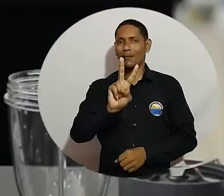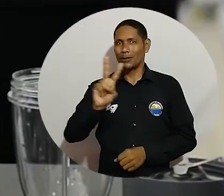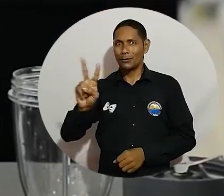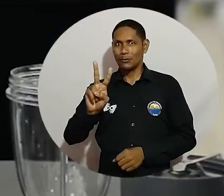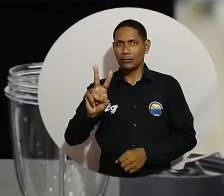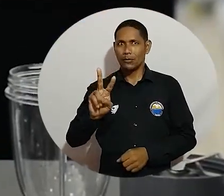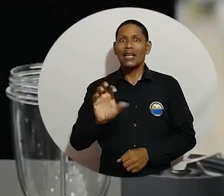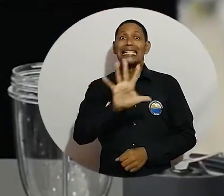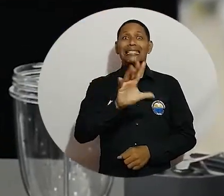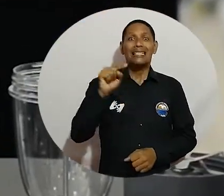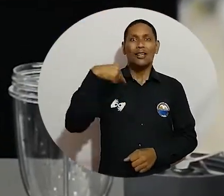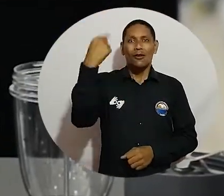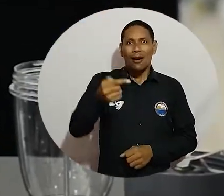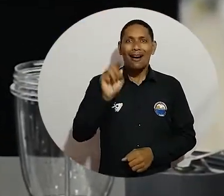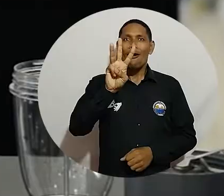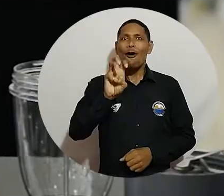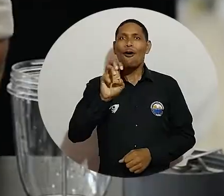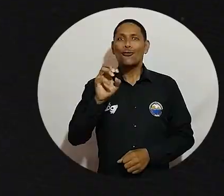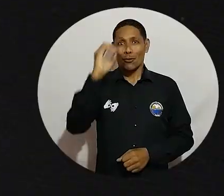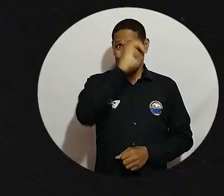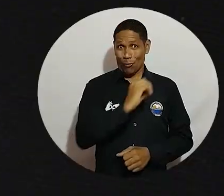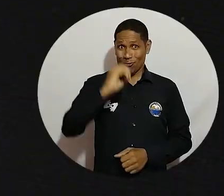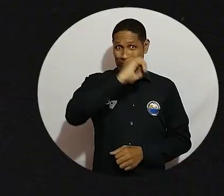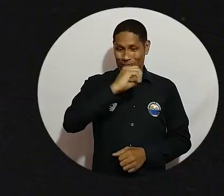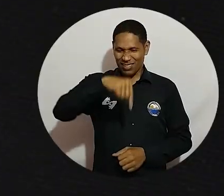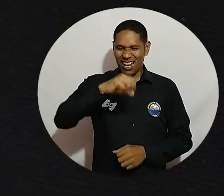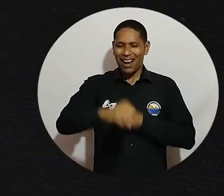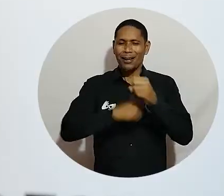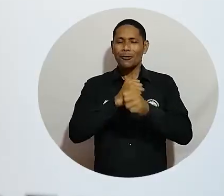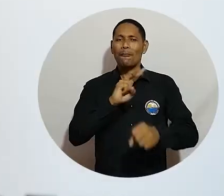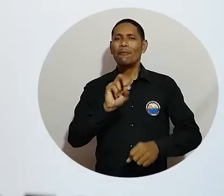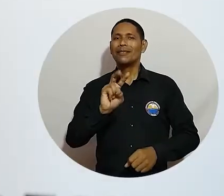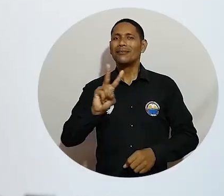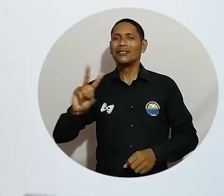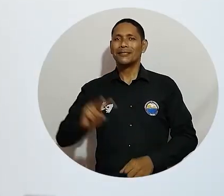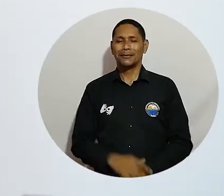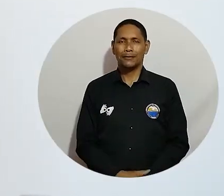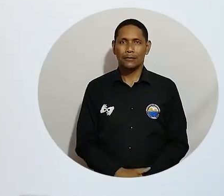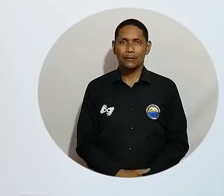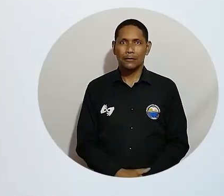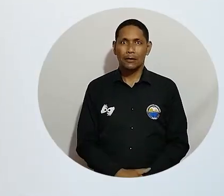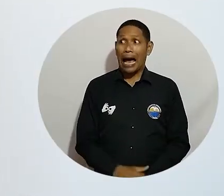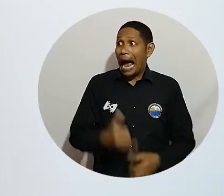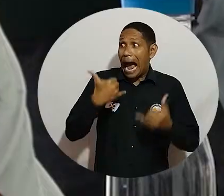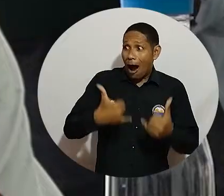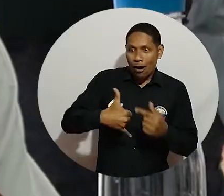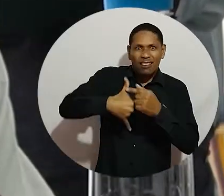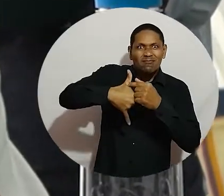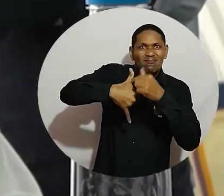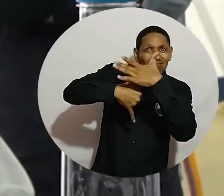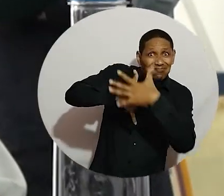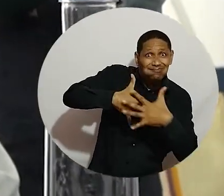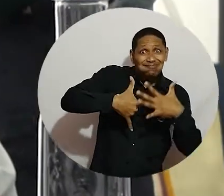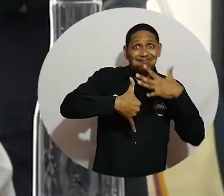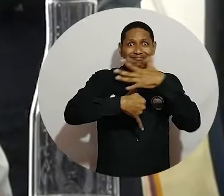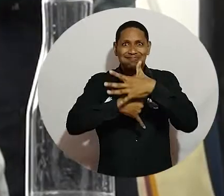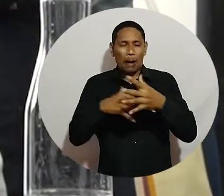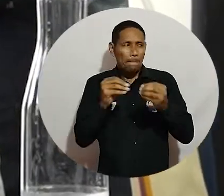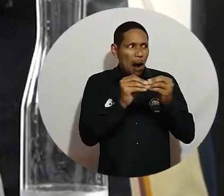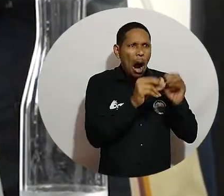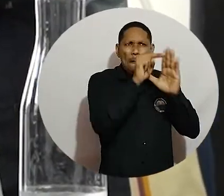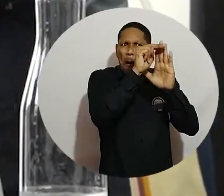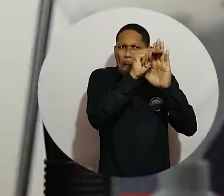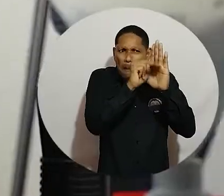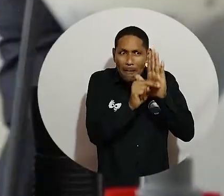entre el 5 y el 8 de octubre. Este es un campeonato regional que lo hicimos con